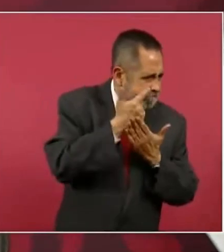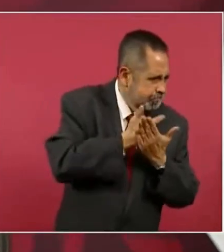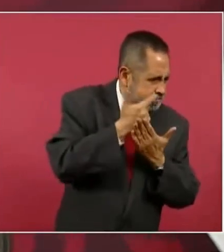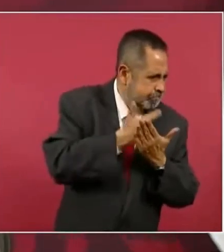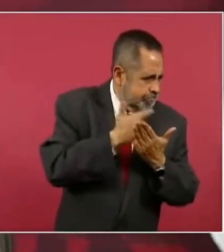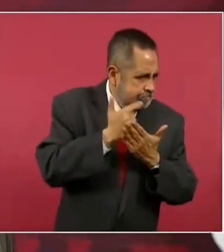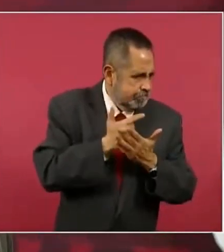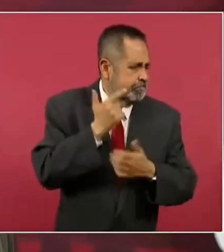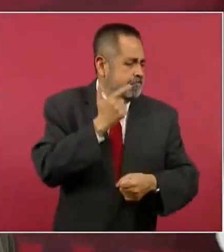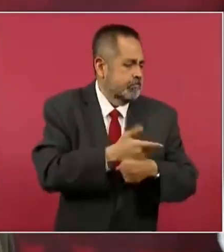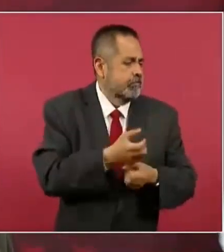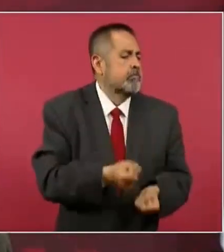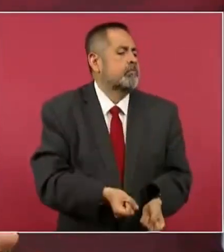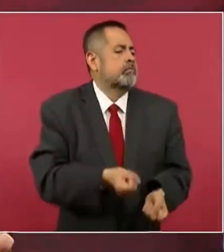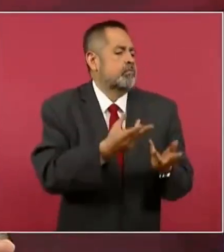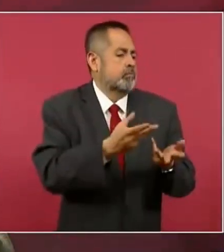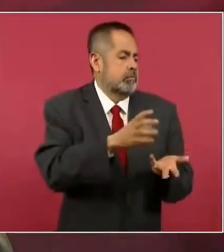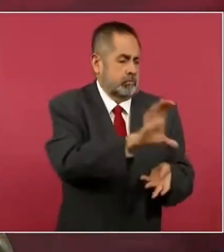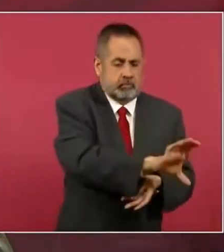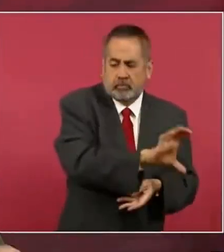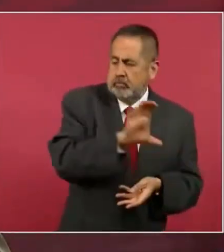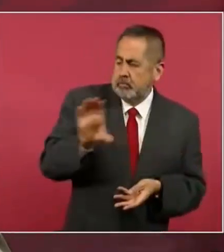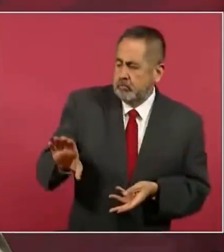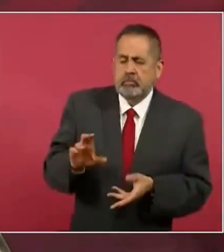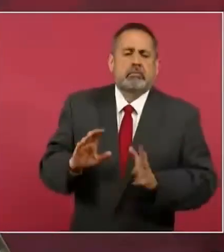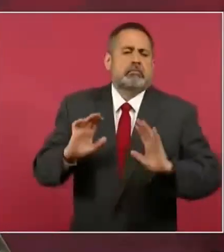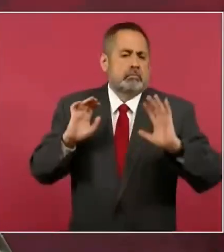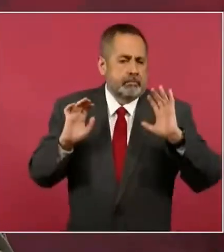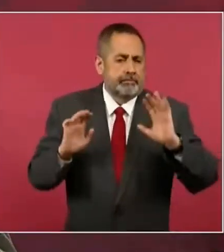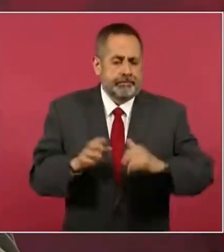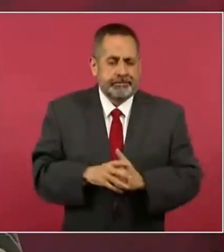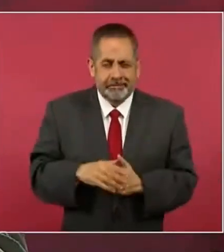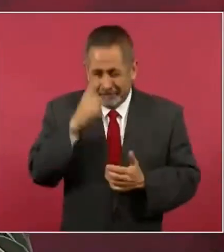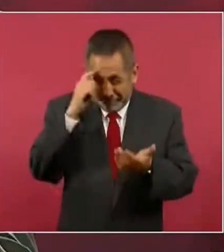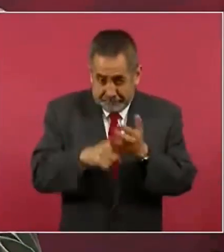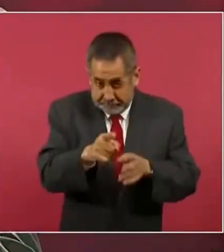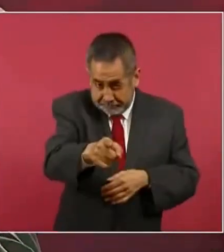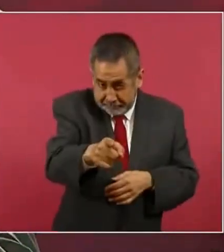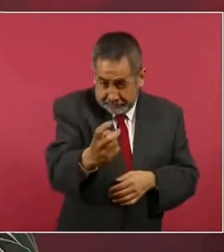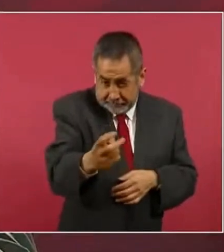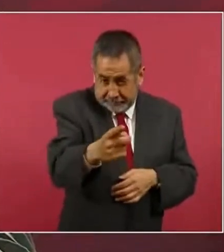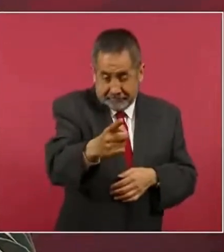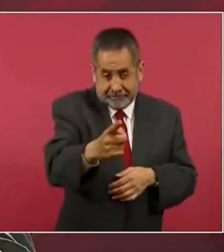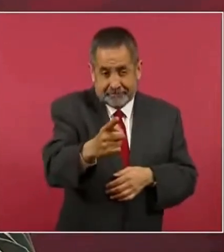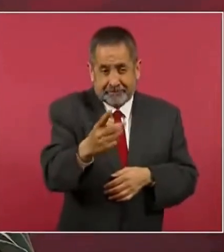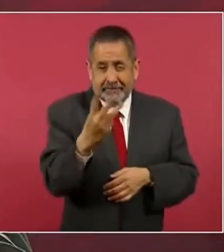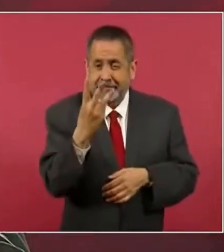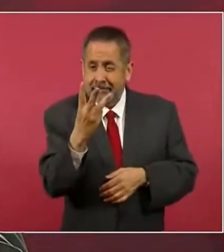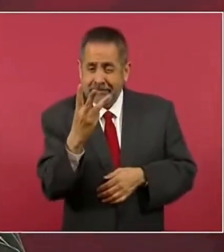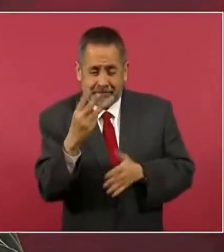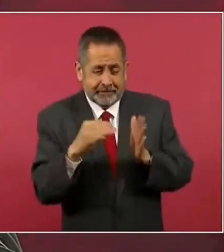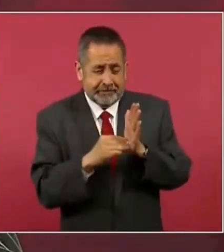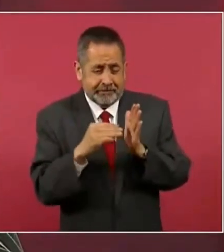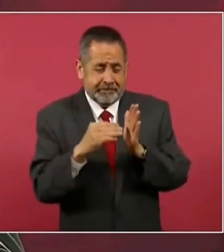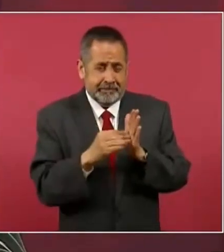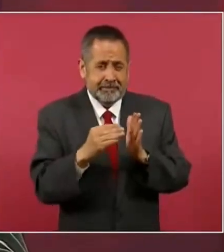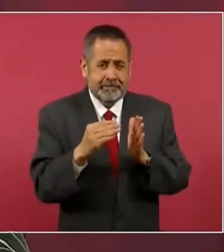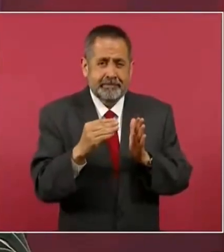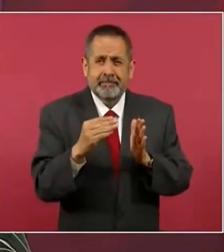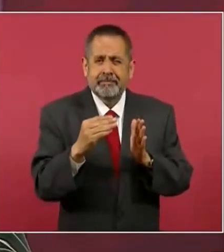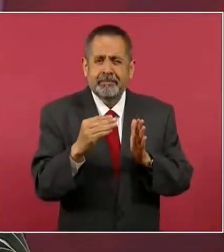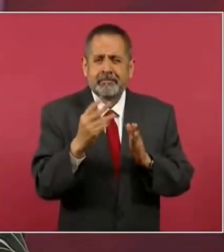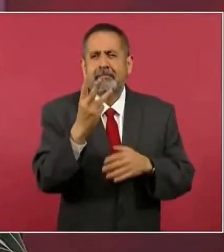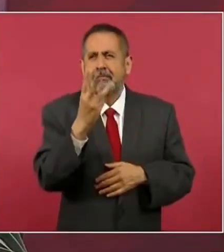Entonces, estoy seguro que esa cantidad de tres millones…